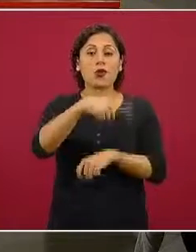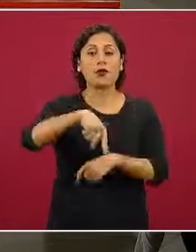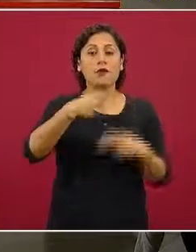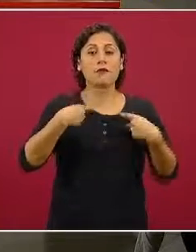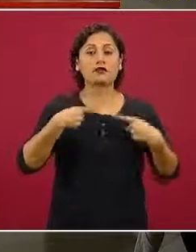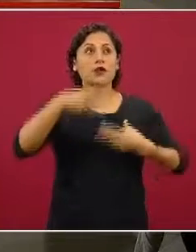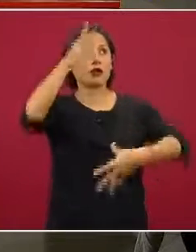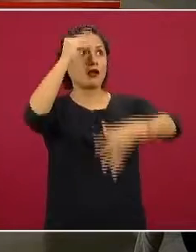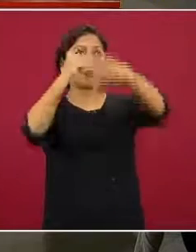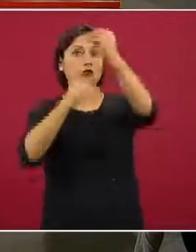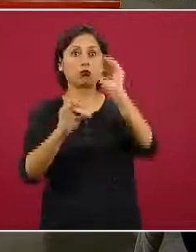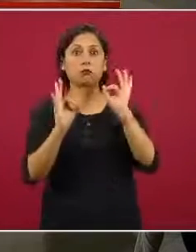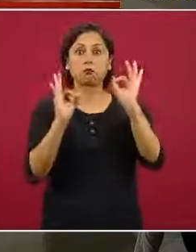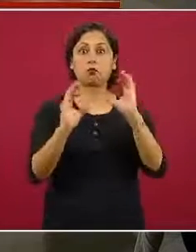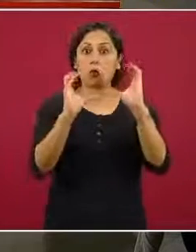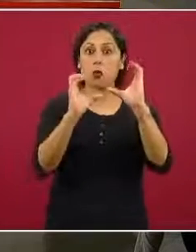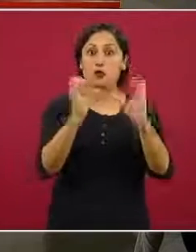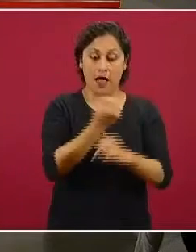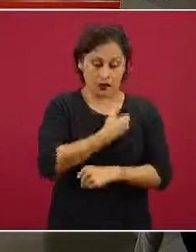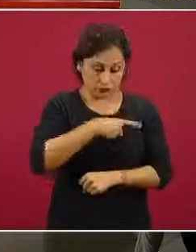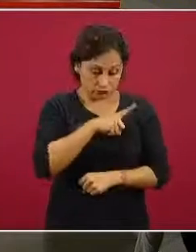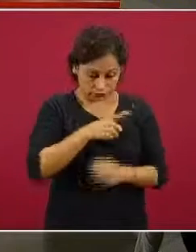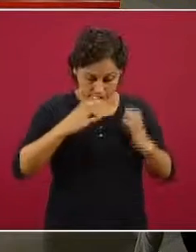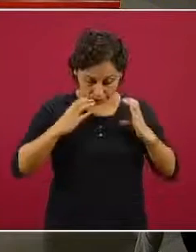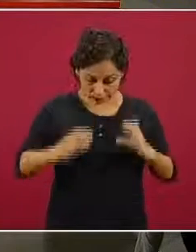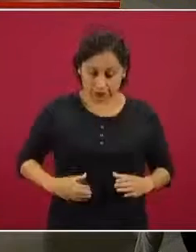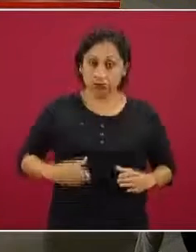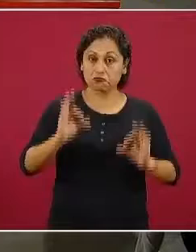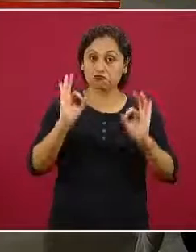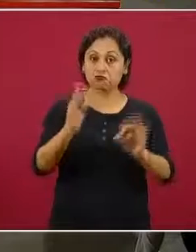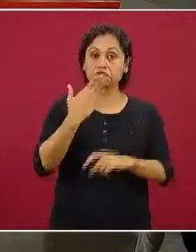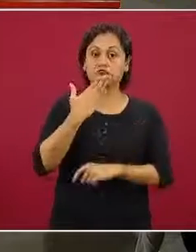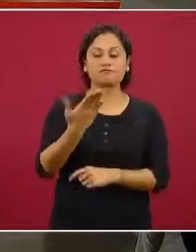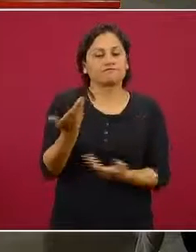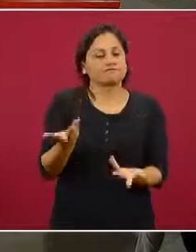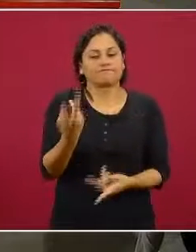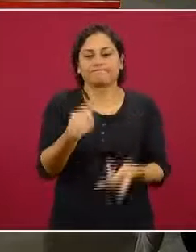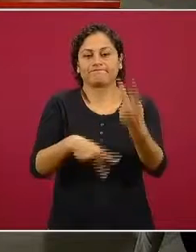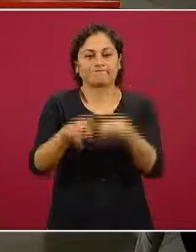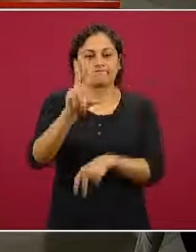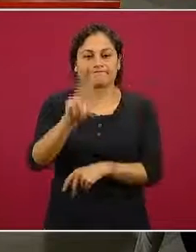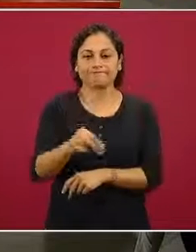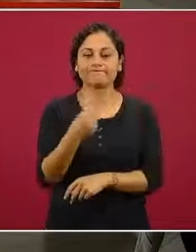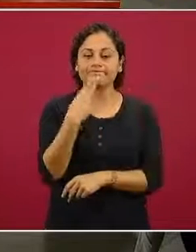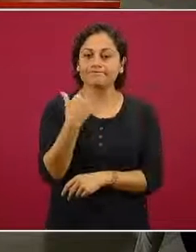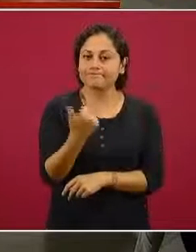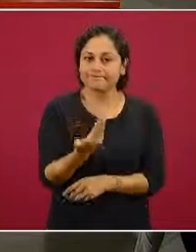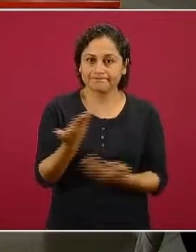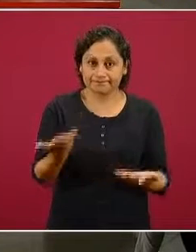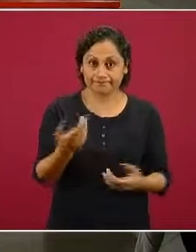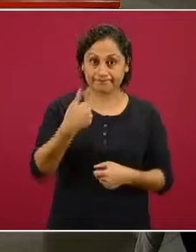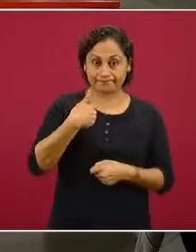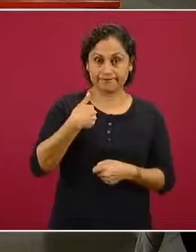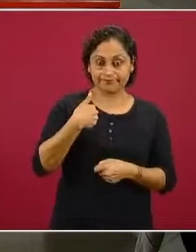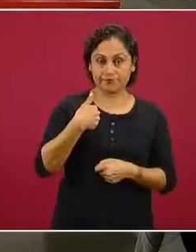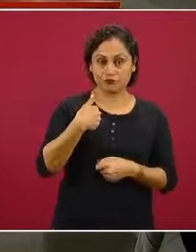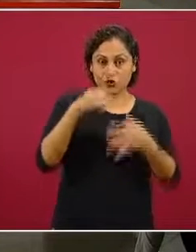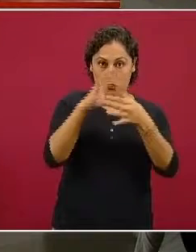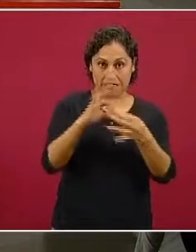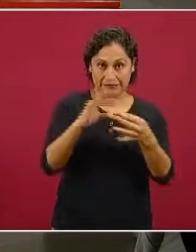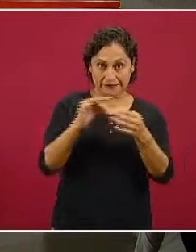población para tener un estilo de vida mucho más saludable. Y en eso es lo que me voy a enfocar en las próximas dos o tres